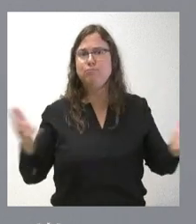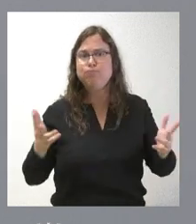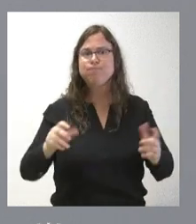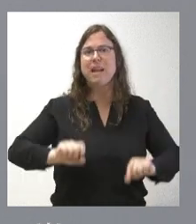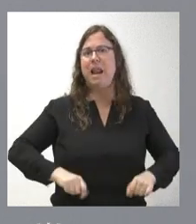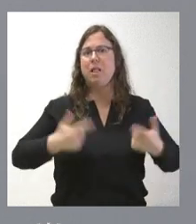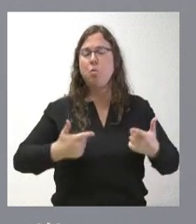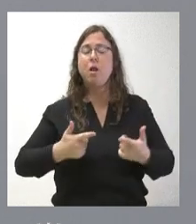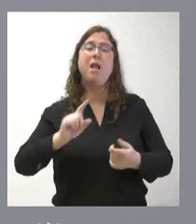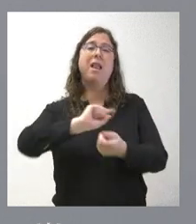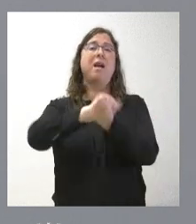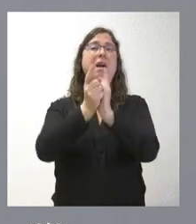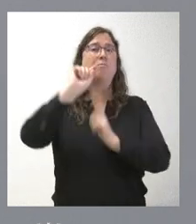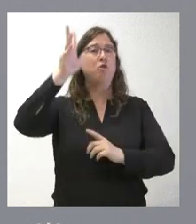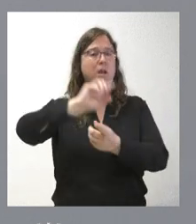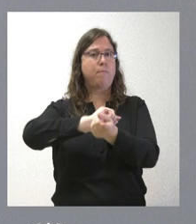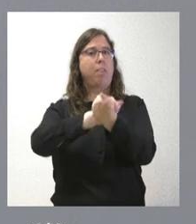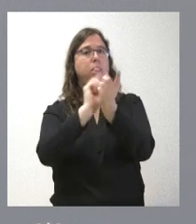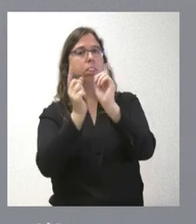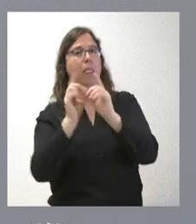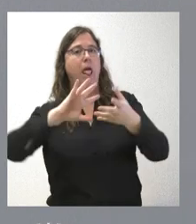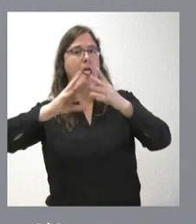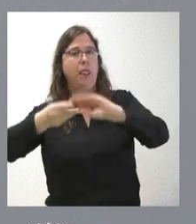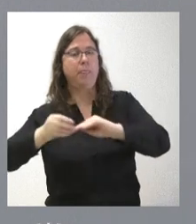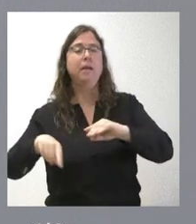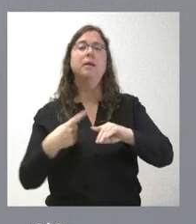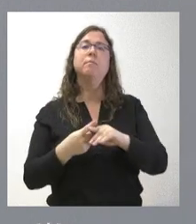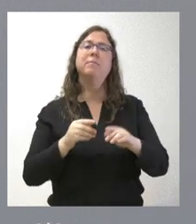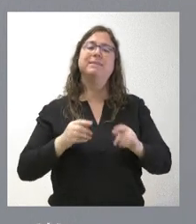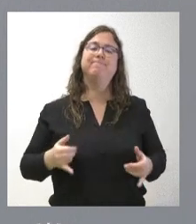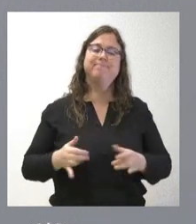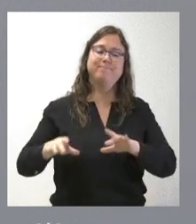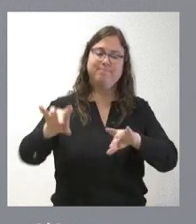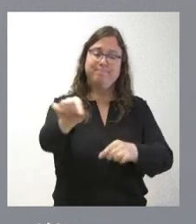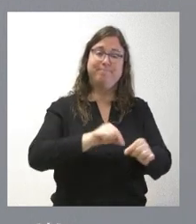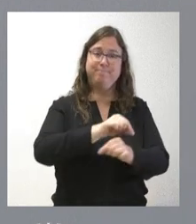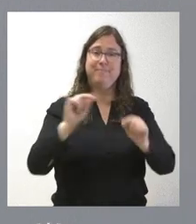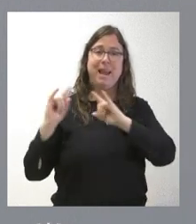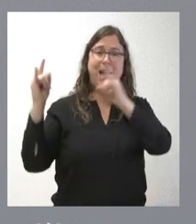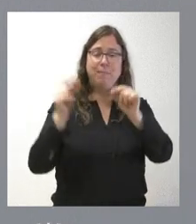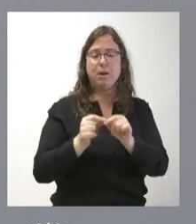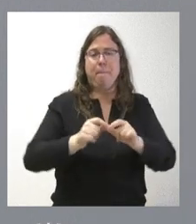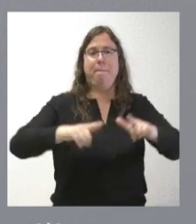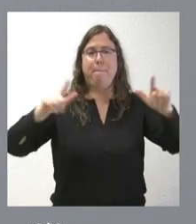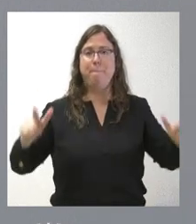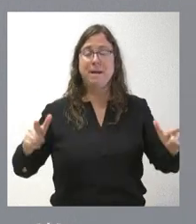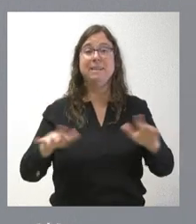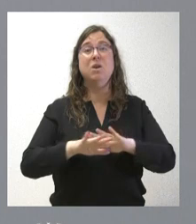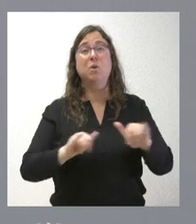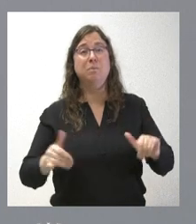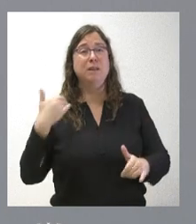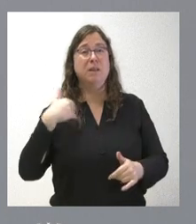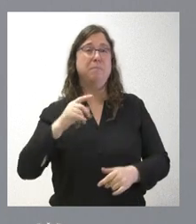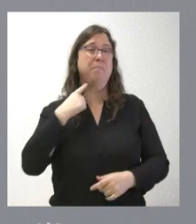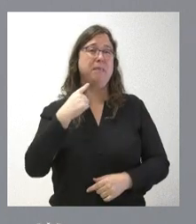efectos del cambio climático, entre otros. Se incrementa y se mejora la superficie forestal arbolada a través de este mecanismo, compensando las pérdidas productivas